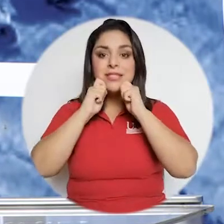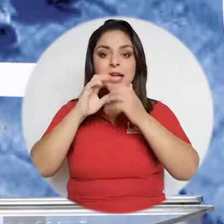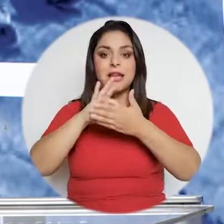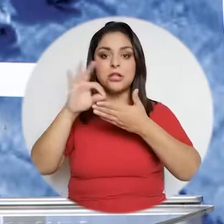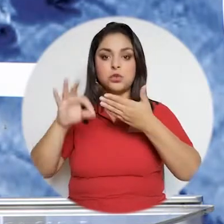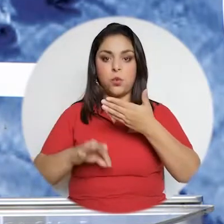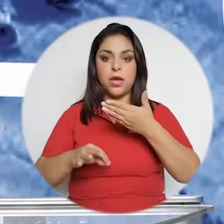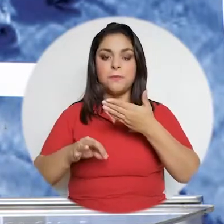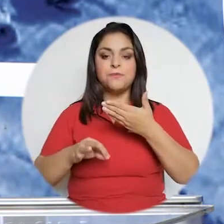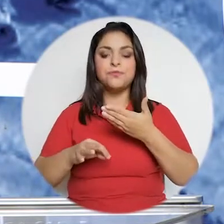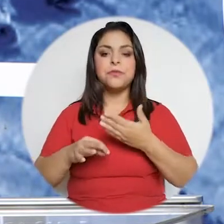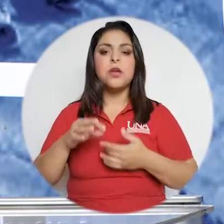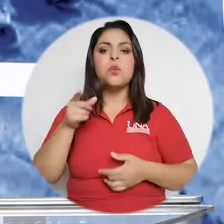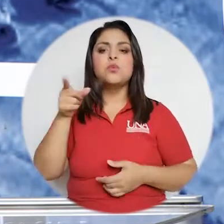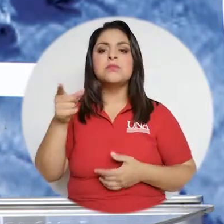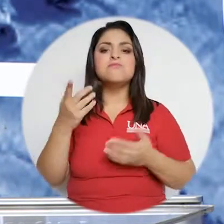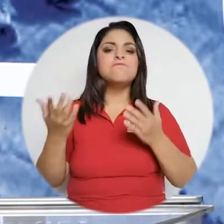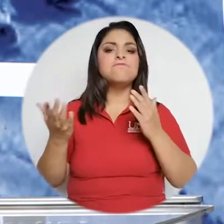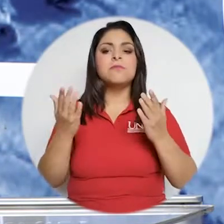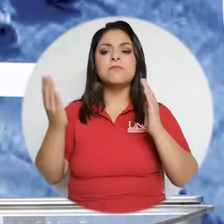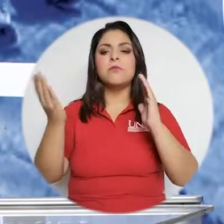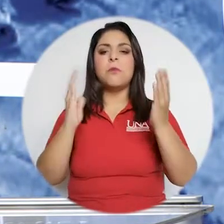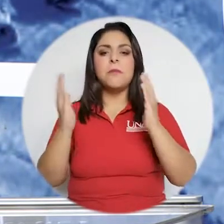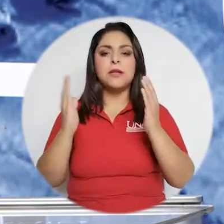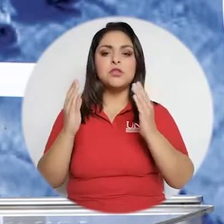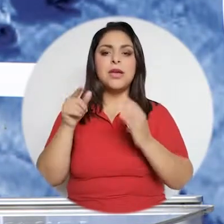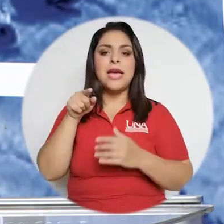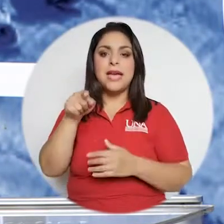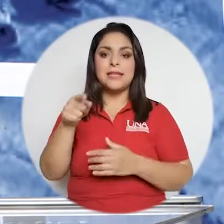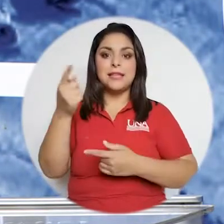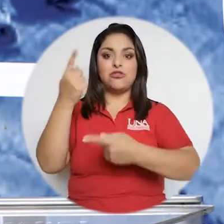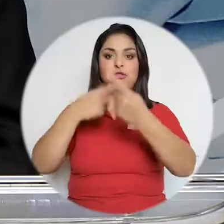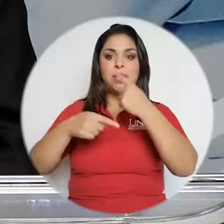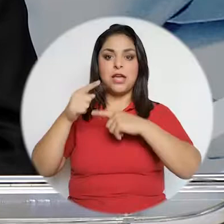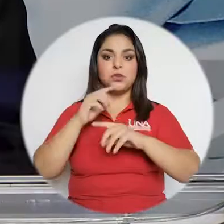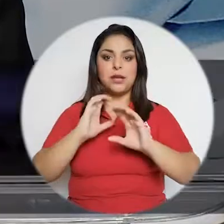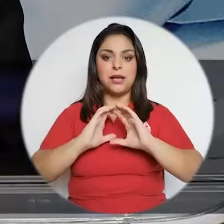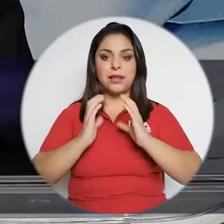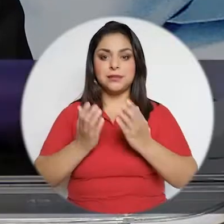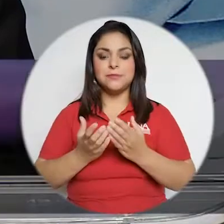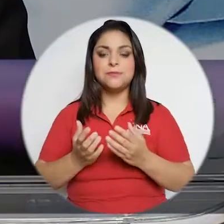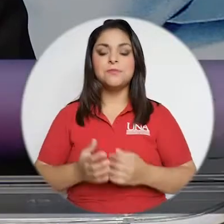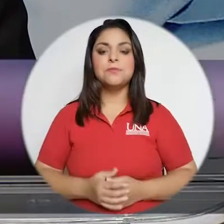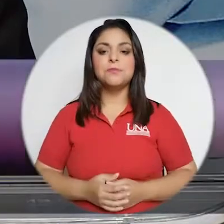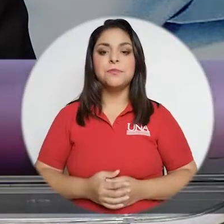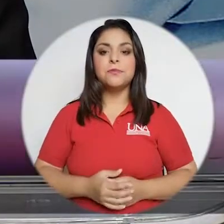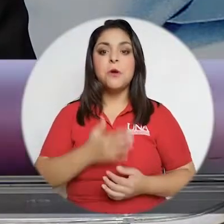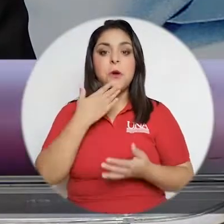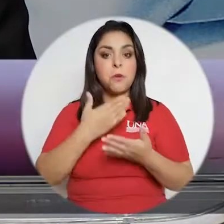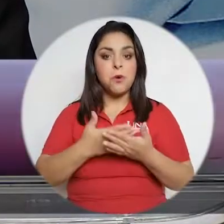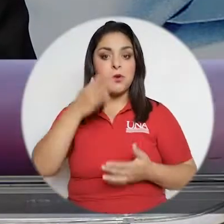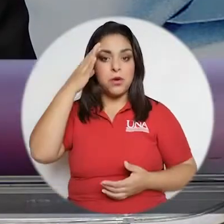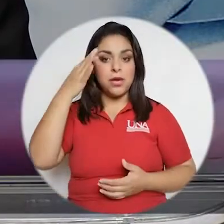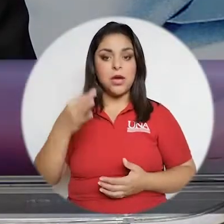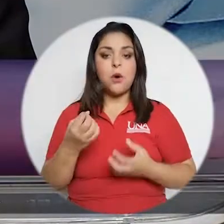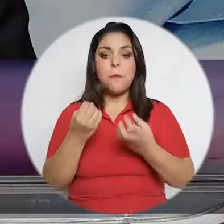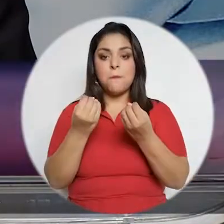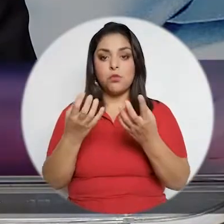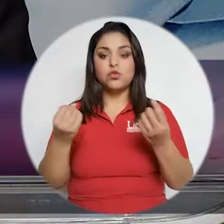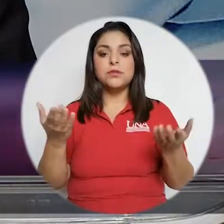¿Cuál sería su balance general sobre este regreso? Bueno, creo que hay muchos elementos